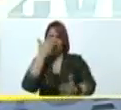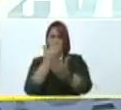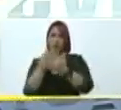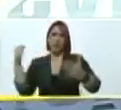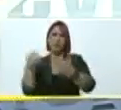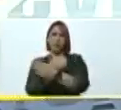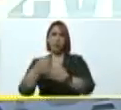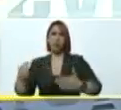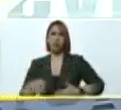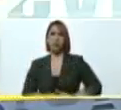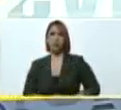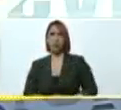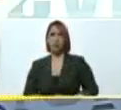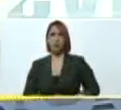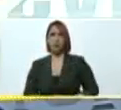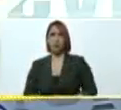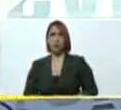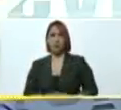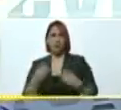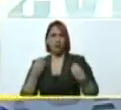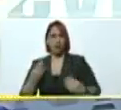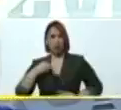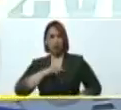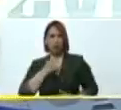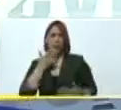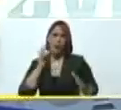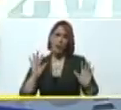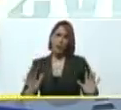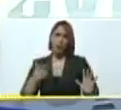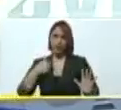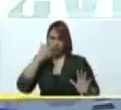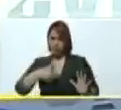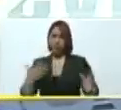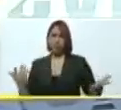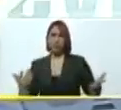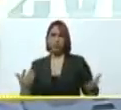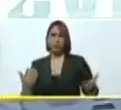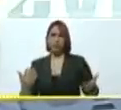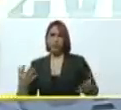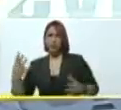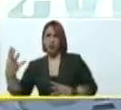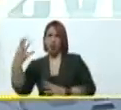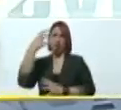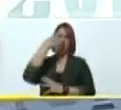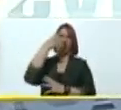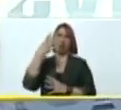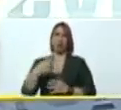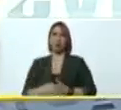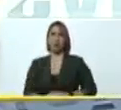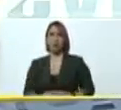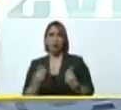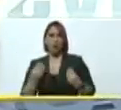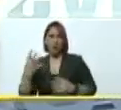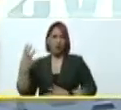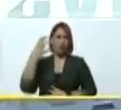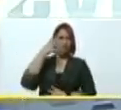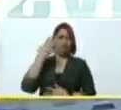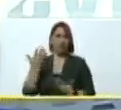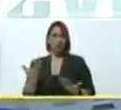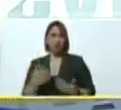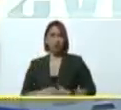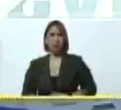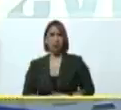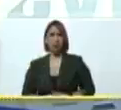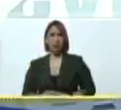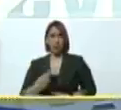agresión, como que uno está aquí parado y se le viene un monstruo encima a agredirlo, y uno